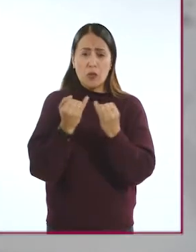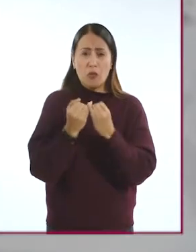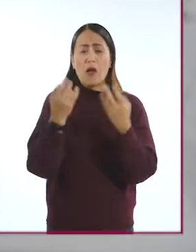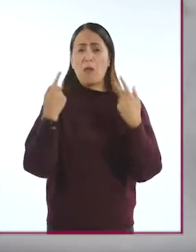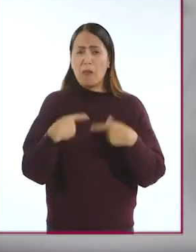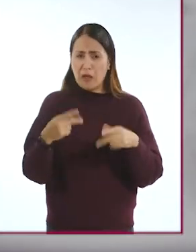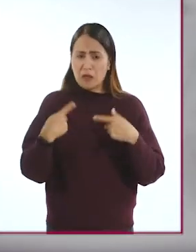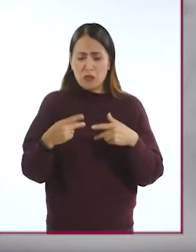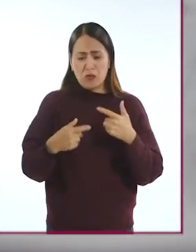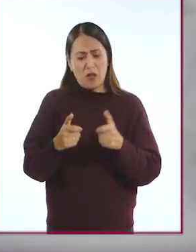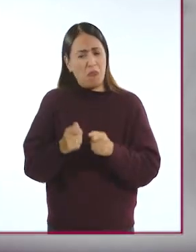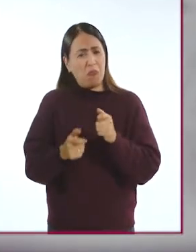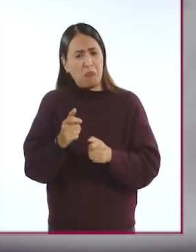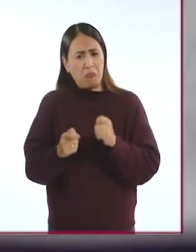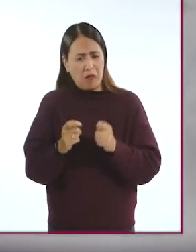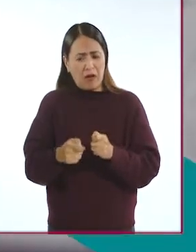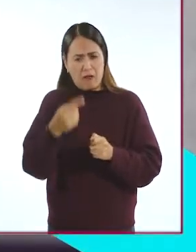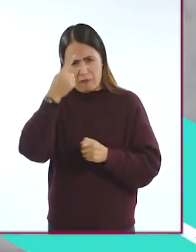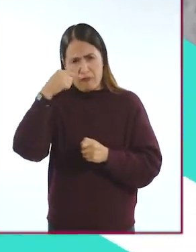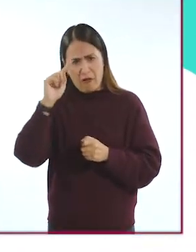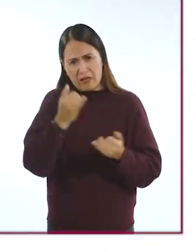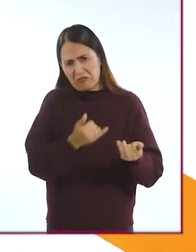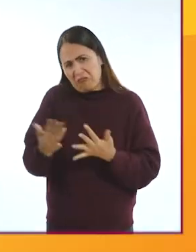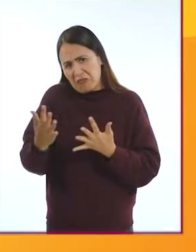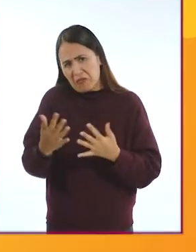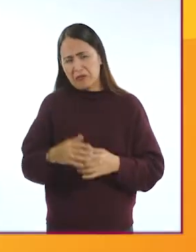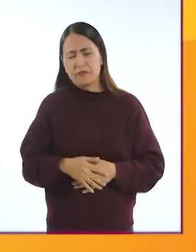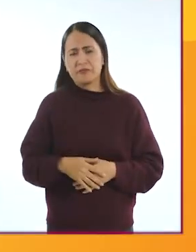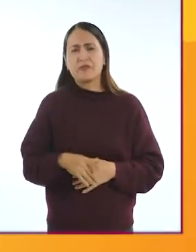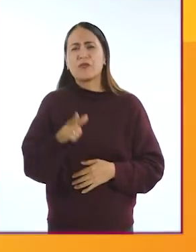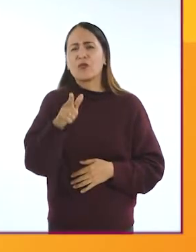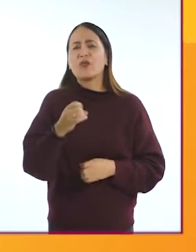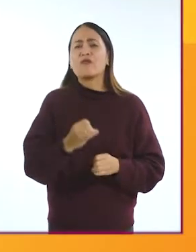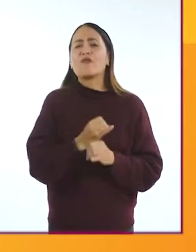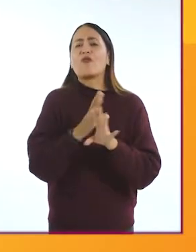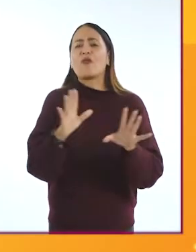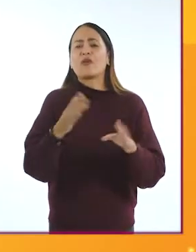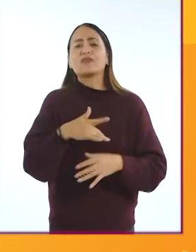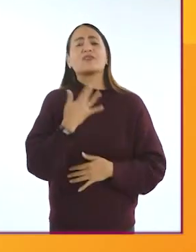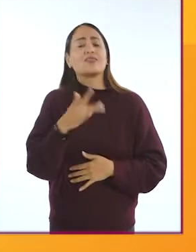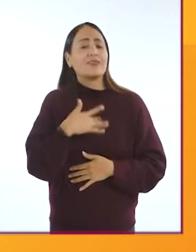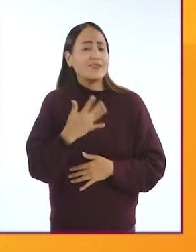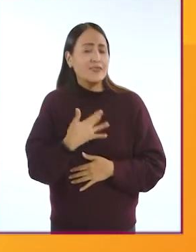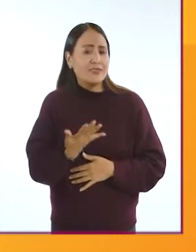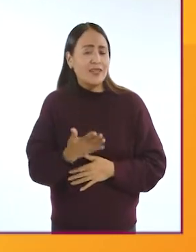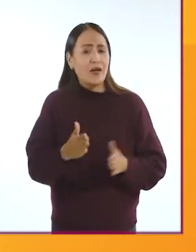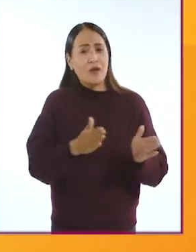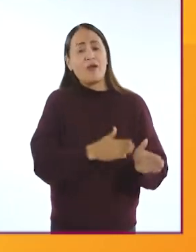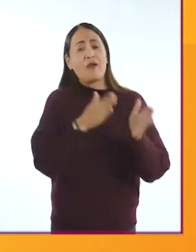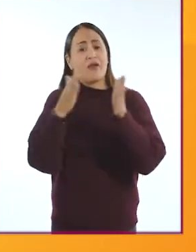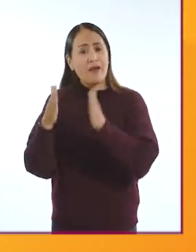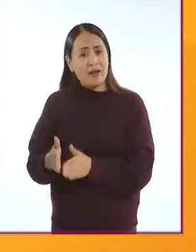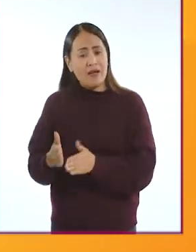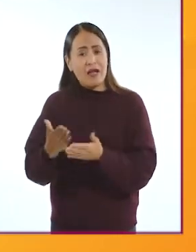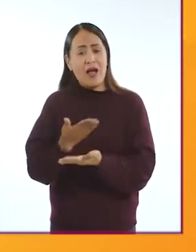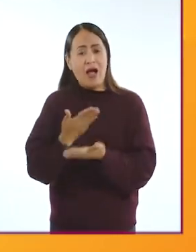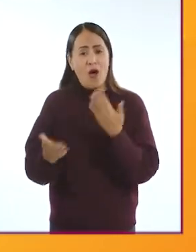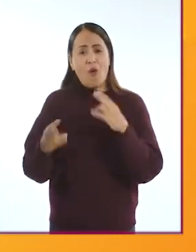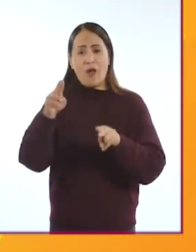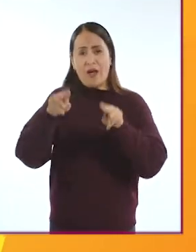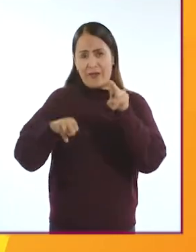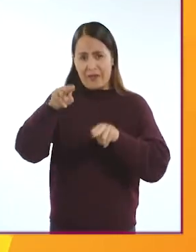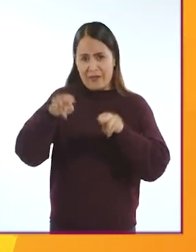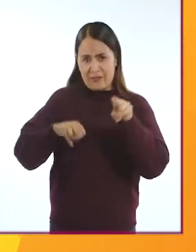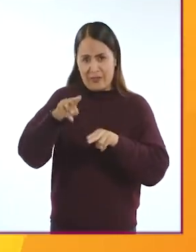persona cuando usa dispositivos móviles. ¿Qué te ha parecido la información hasta el momento? Pasemos ahora a la siguiente